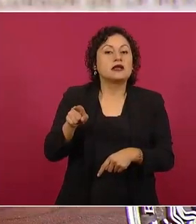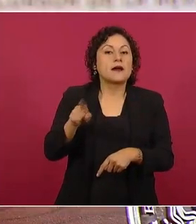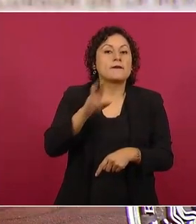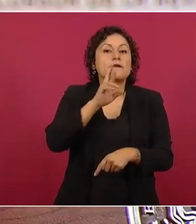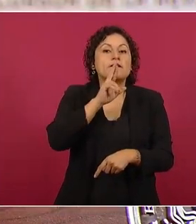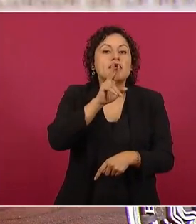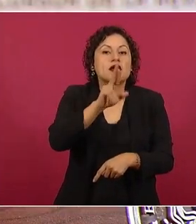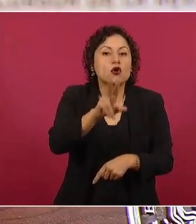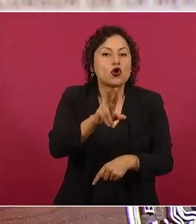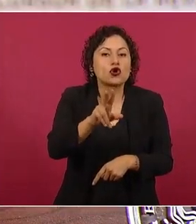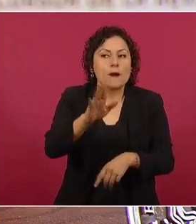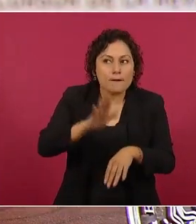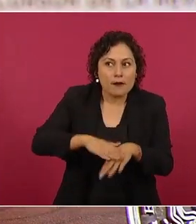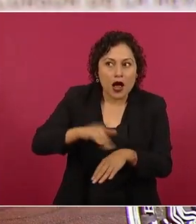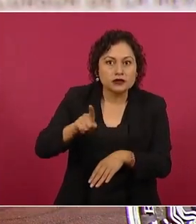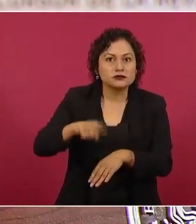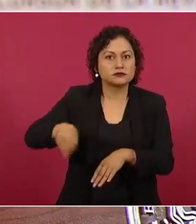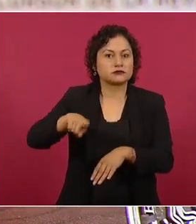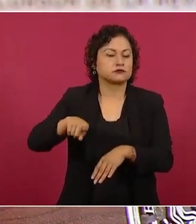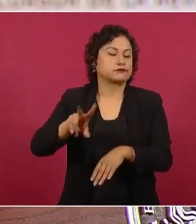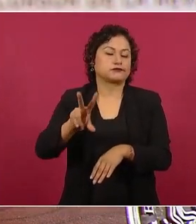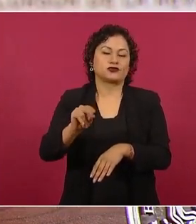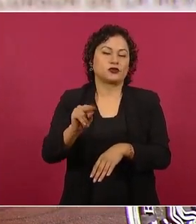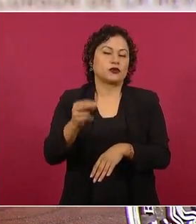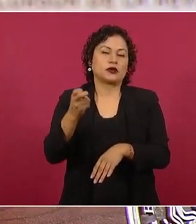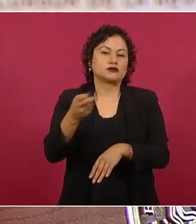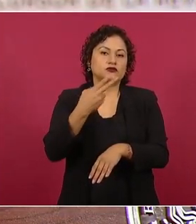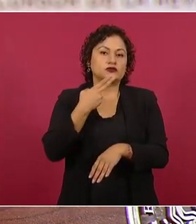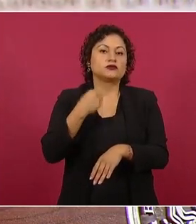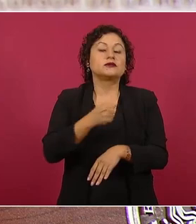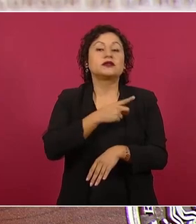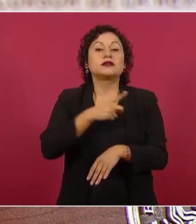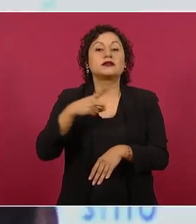el gasto burocrático y la disputa por el mismo.